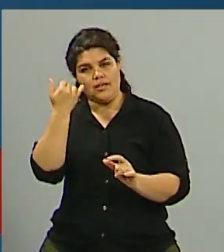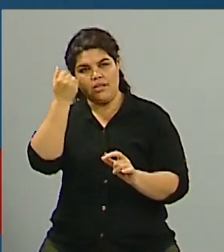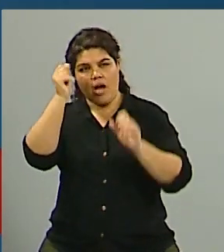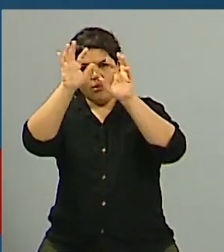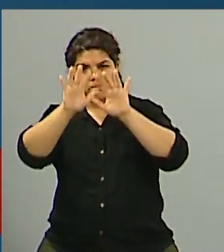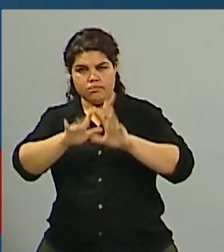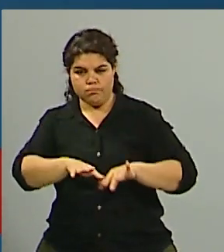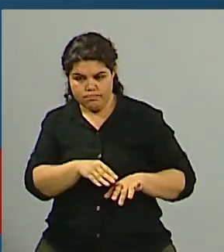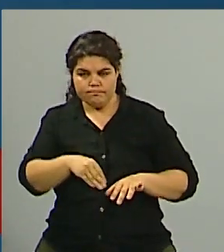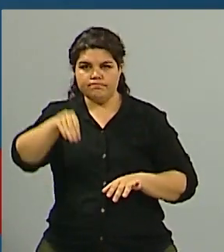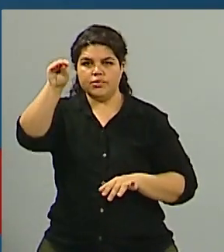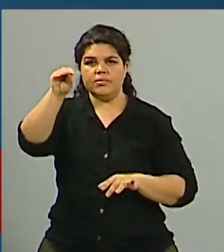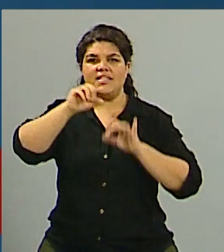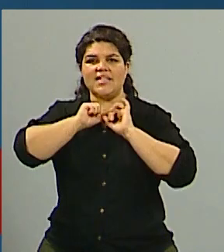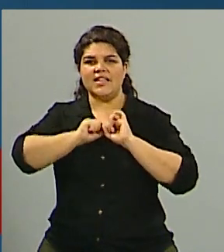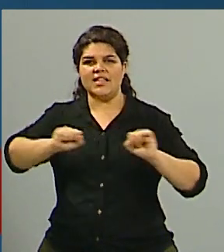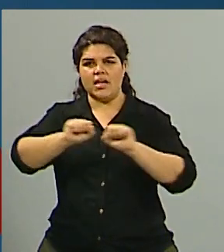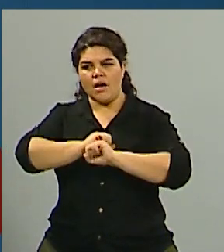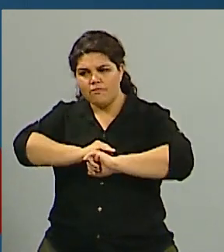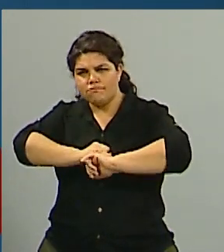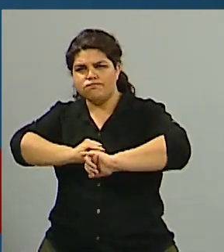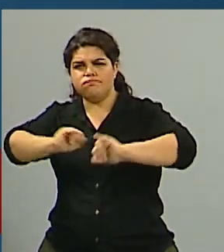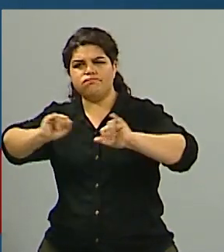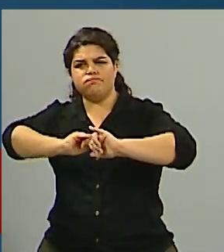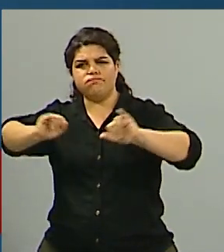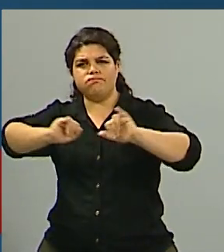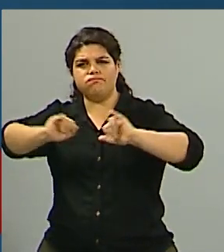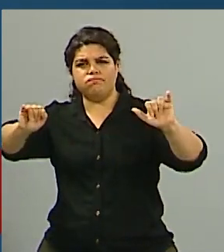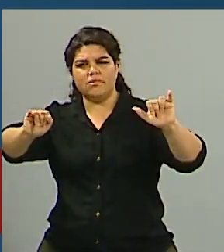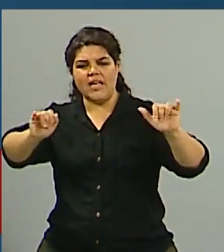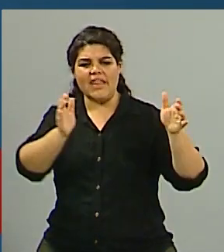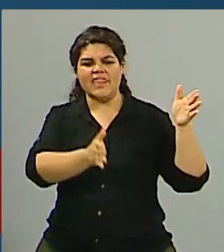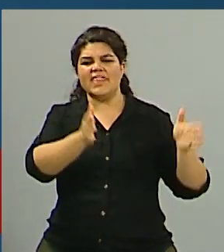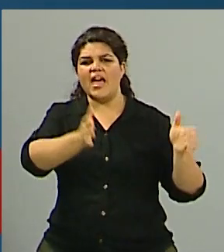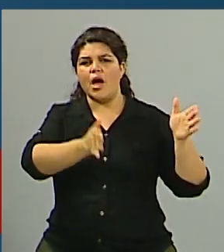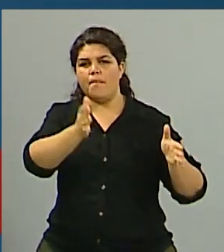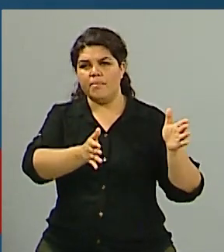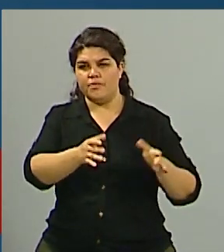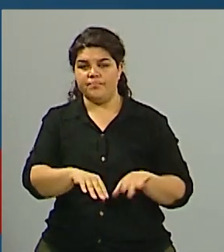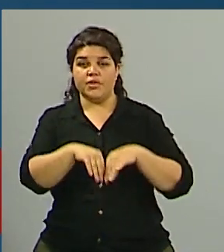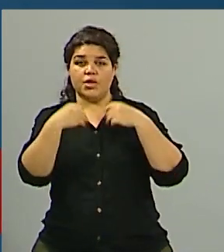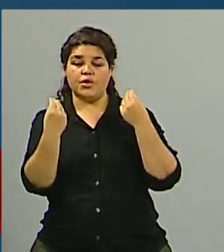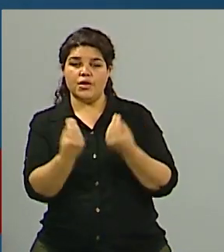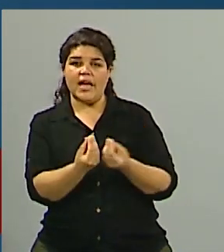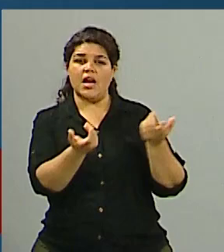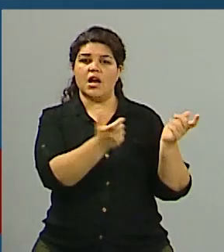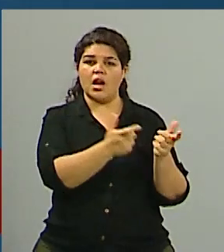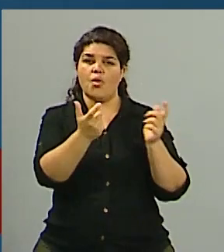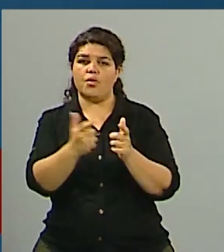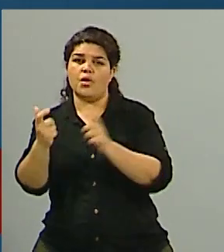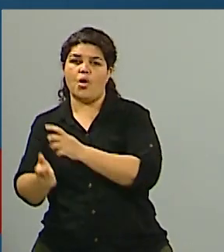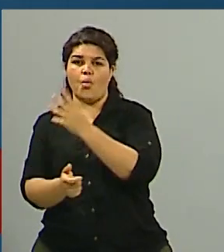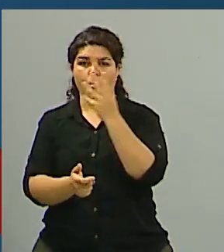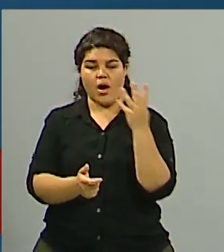desde nuestra Secretaría difundir y clarificar sobre esas etapas. Existieron cuatro rondas de negociaciones. En